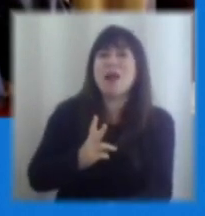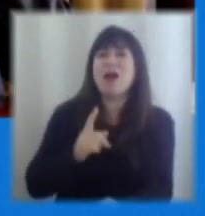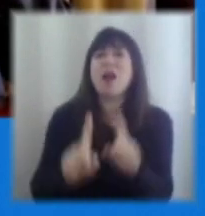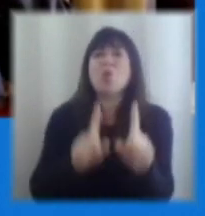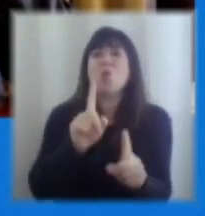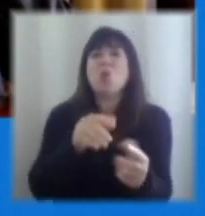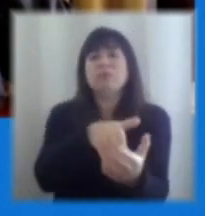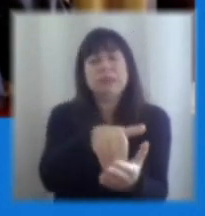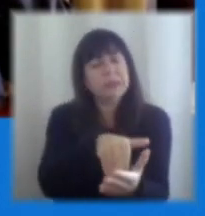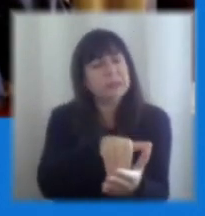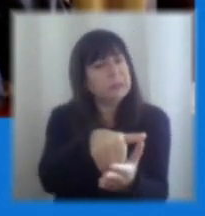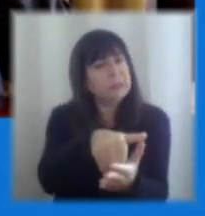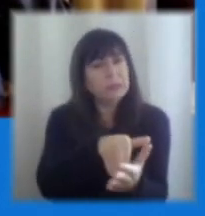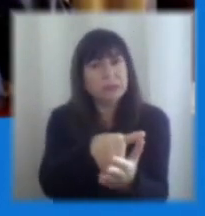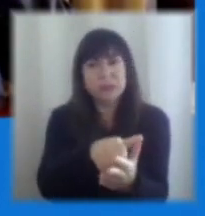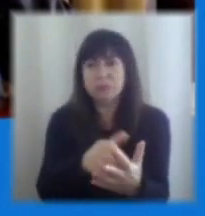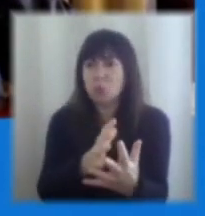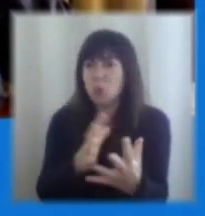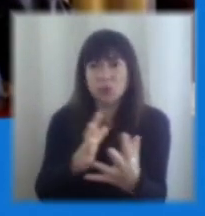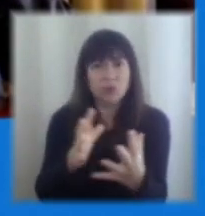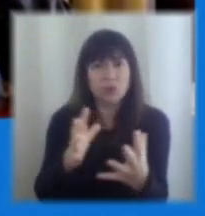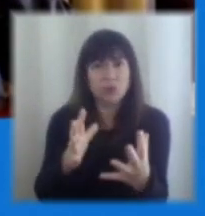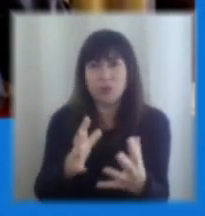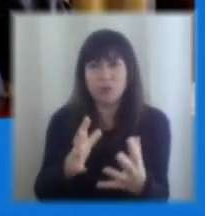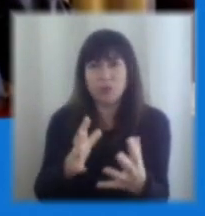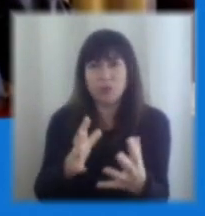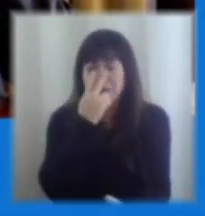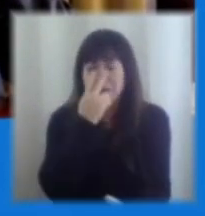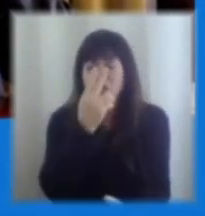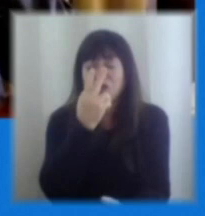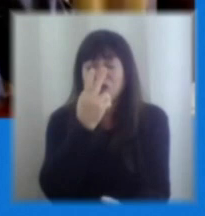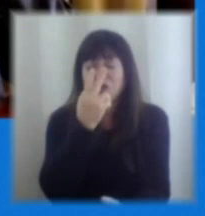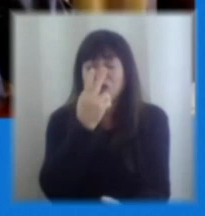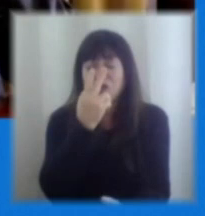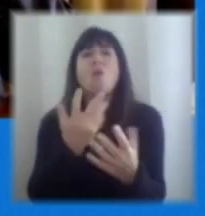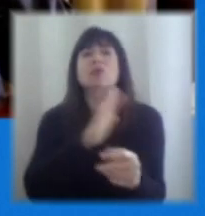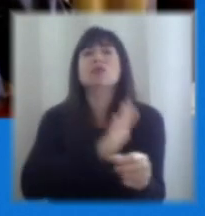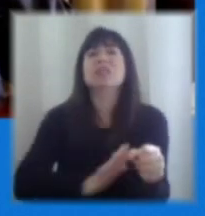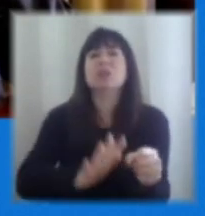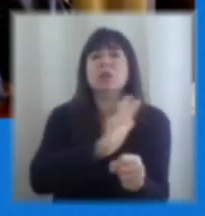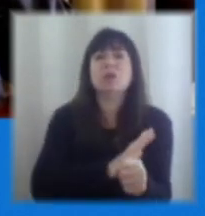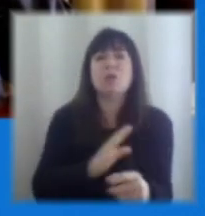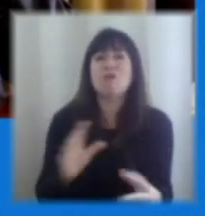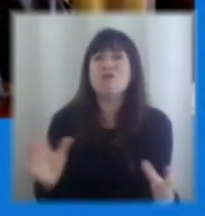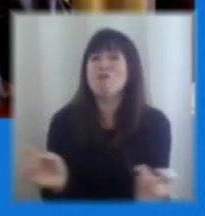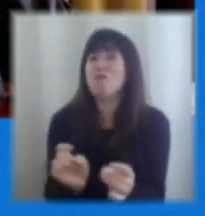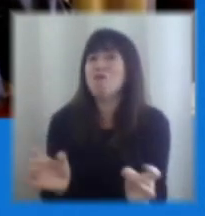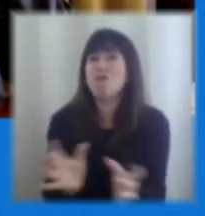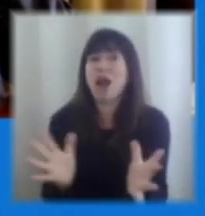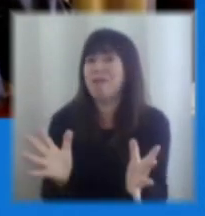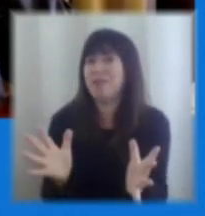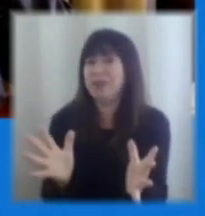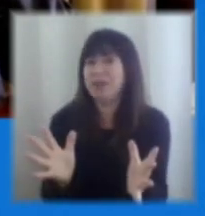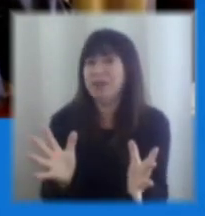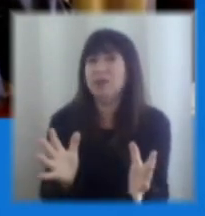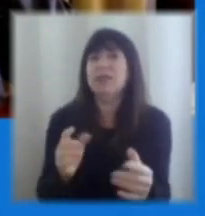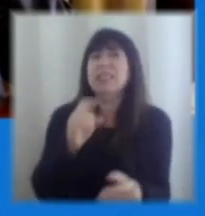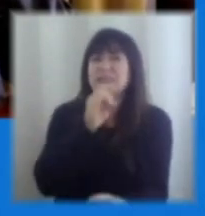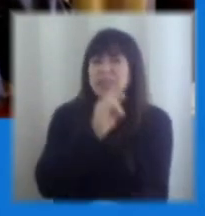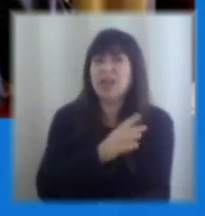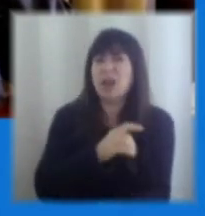decirlo, y los informales, digamos, que también hemos visto como una situación muy dramática y Chile, si bien sigue estando muy lejos de